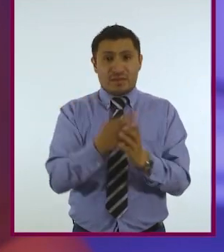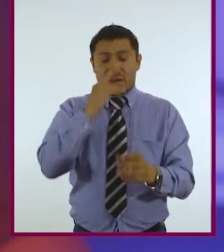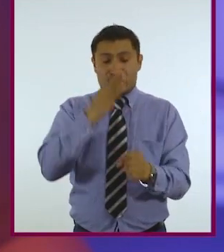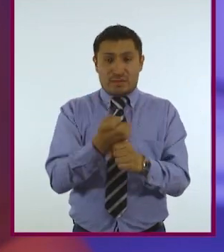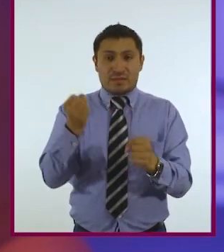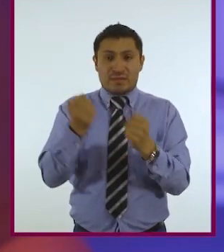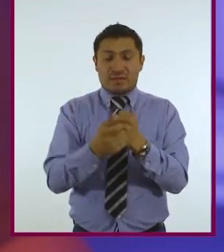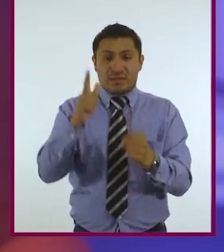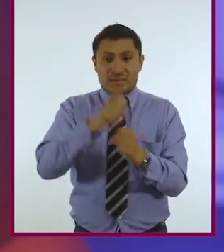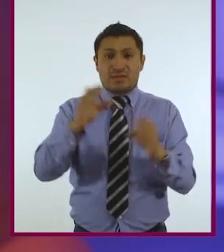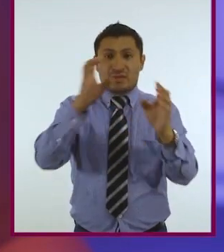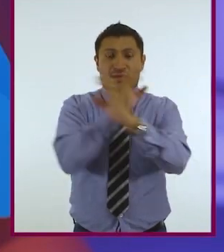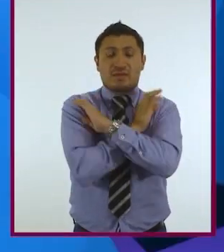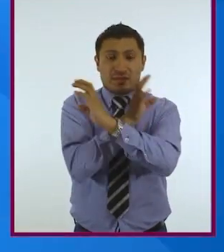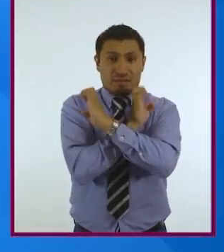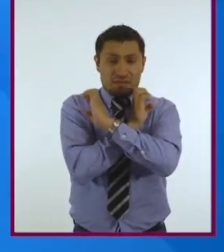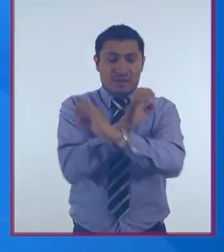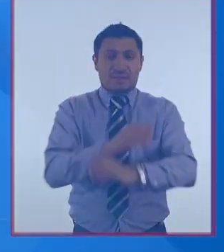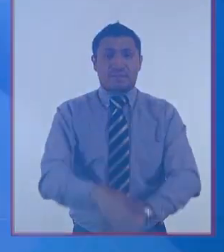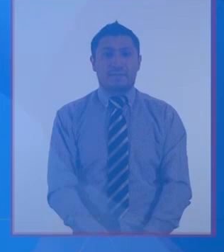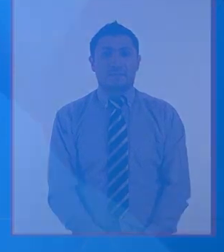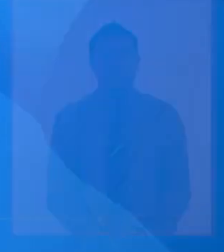Responsabilidad Social, Cívica y Ética.